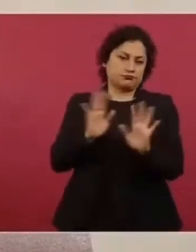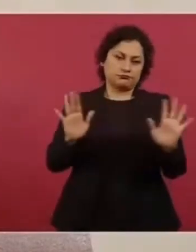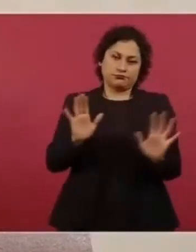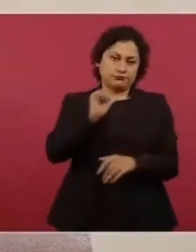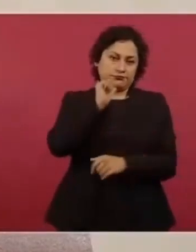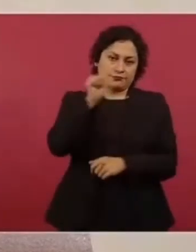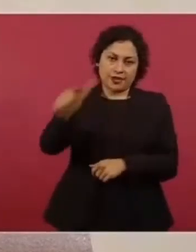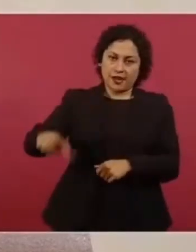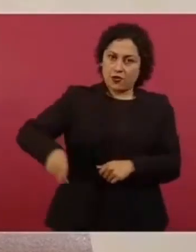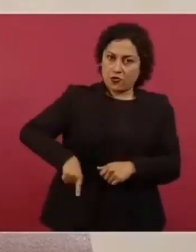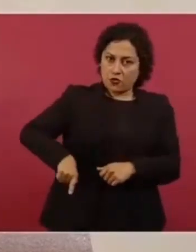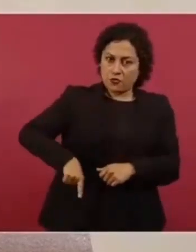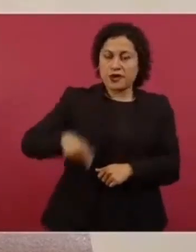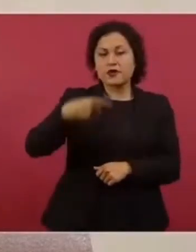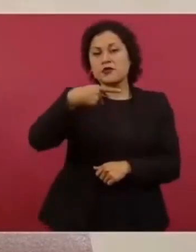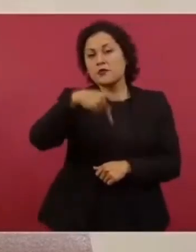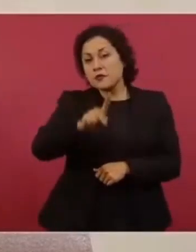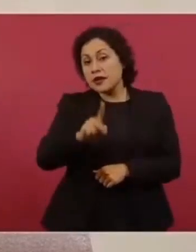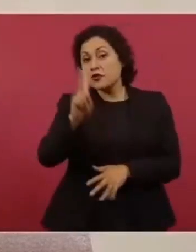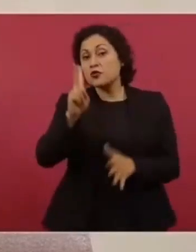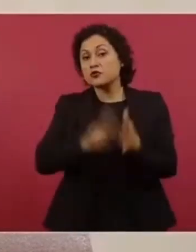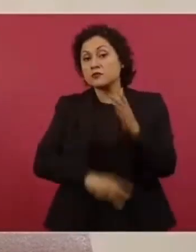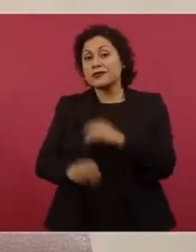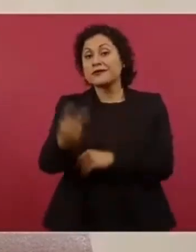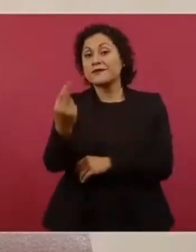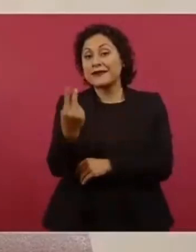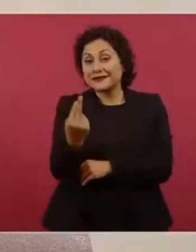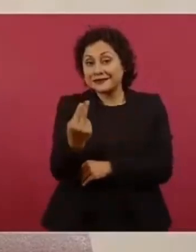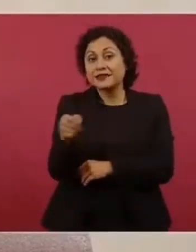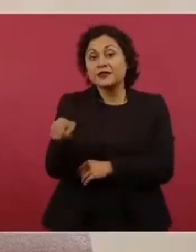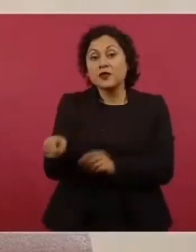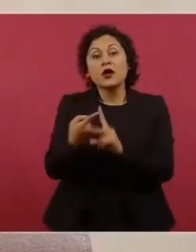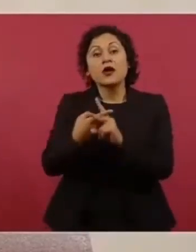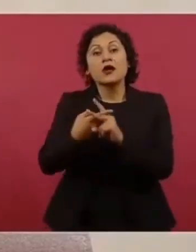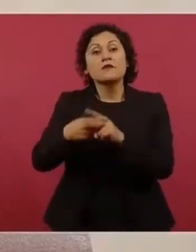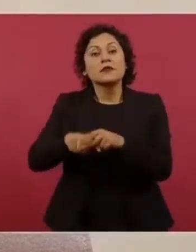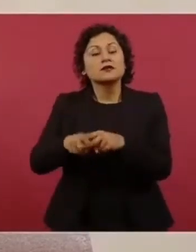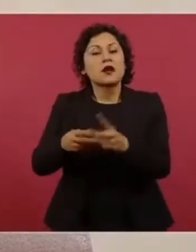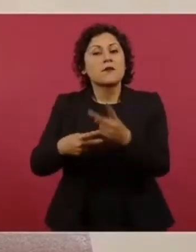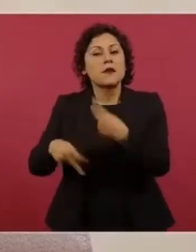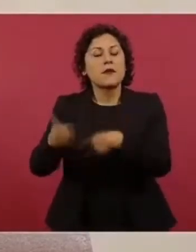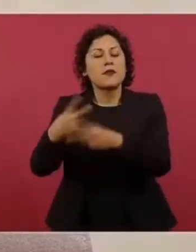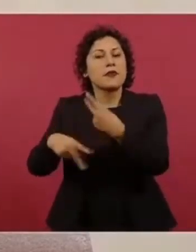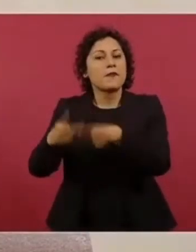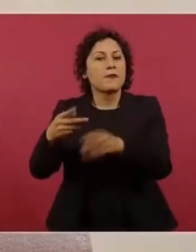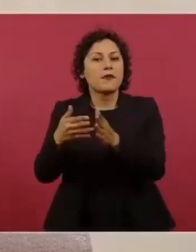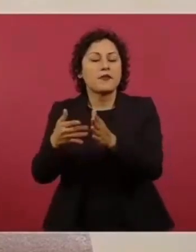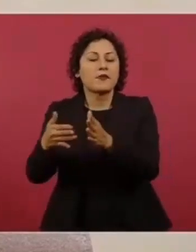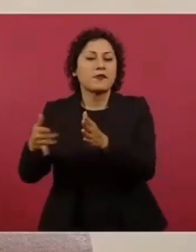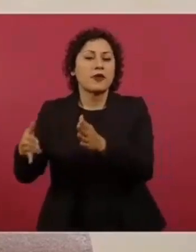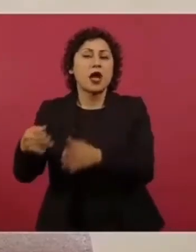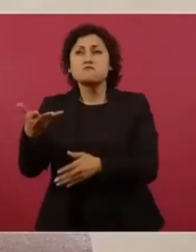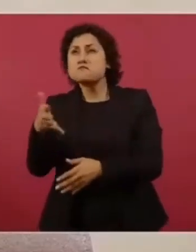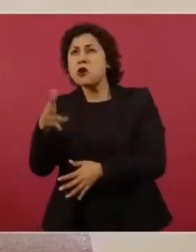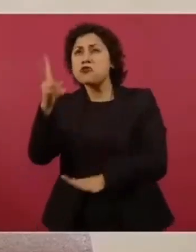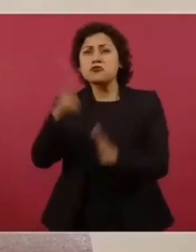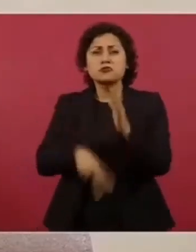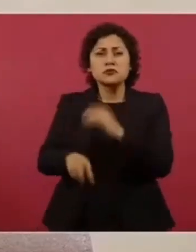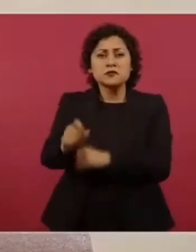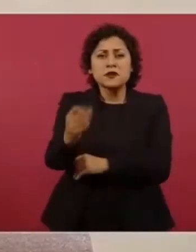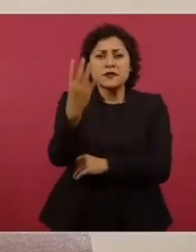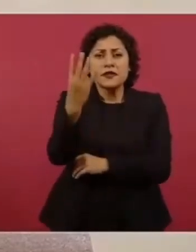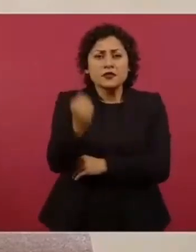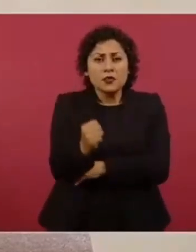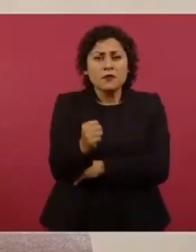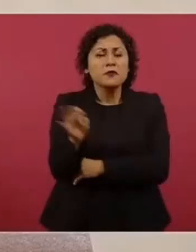la producción y en el 29 pueden estarse extrayendo de